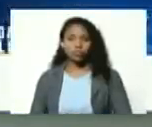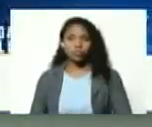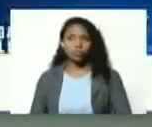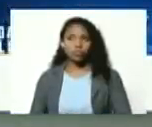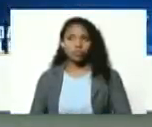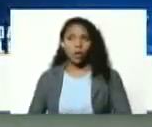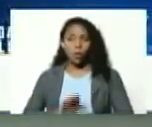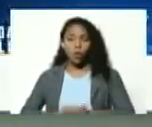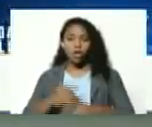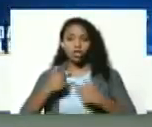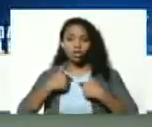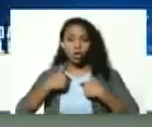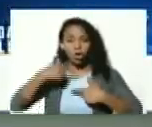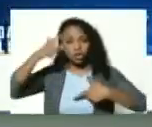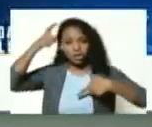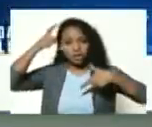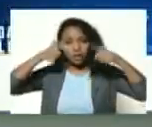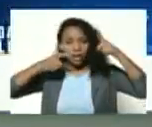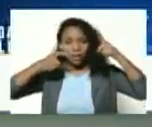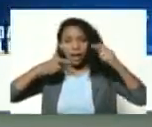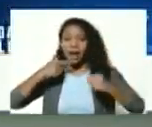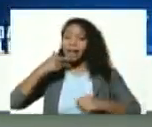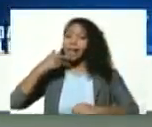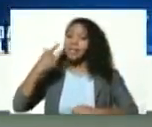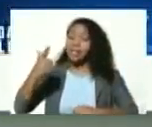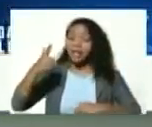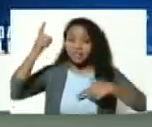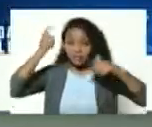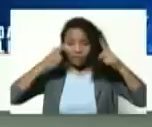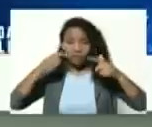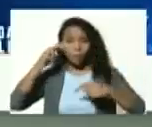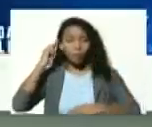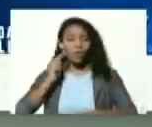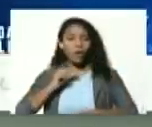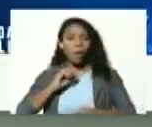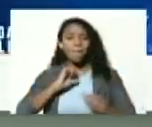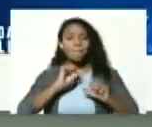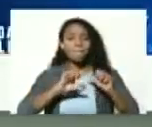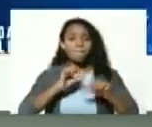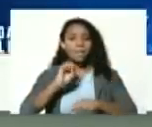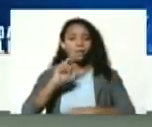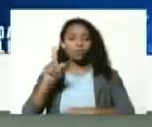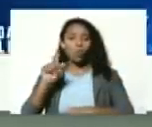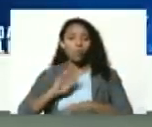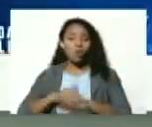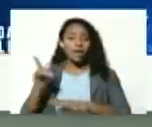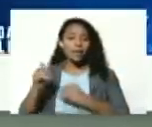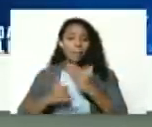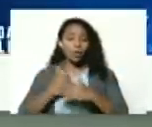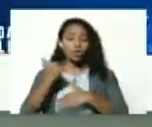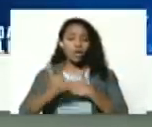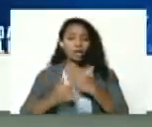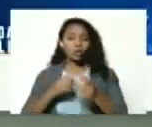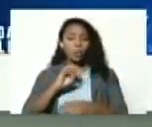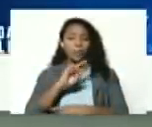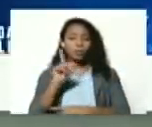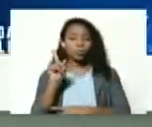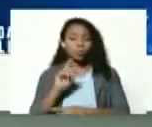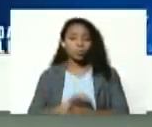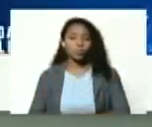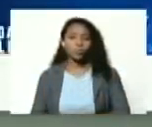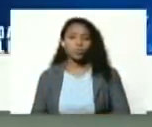porque soy chavista que diga que es chavista es que es bolivariano para el siglo XXI porque es el proyecto de Bolívar para el siglo XXI